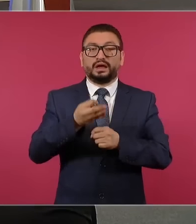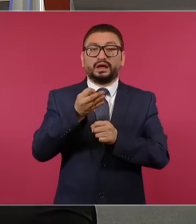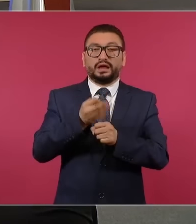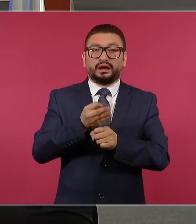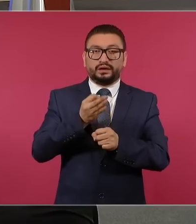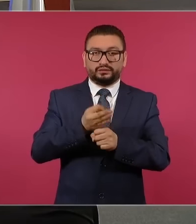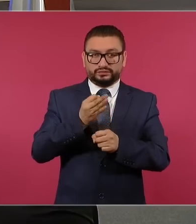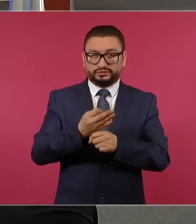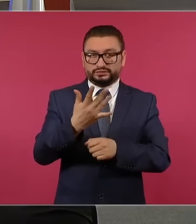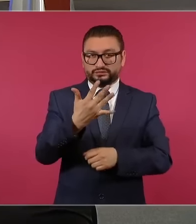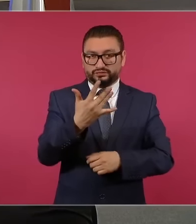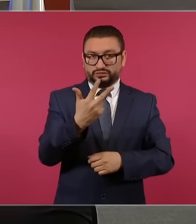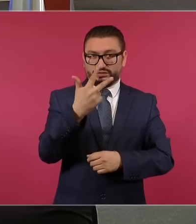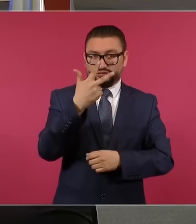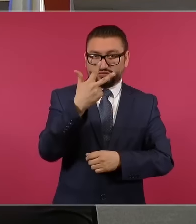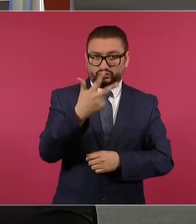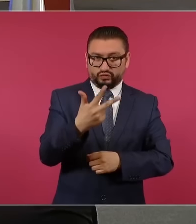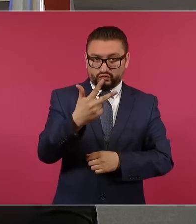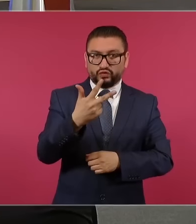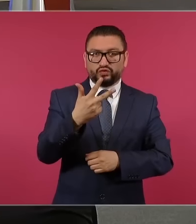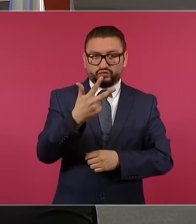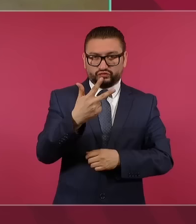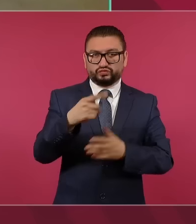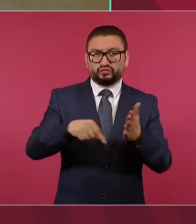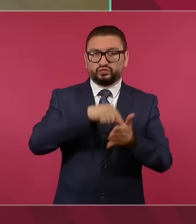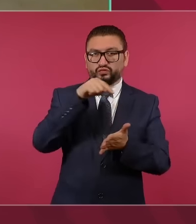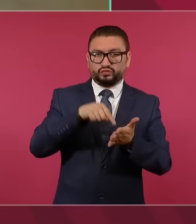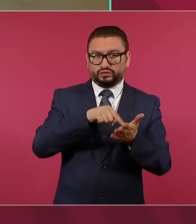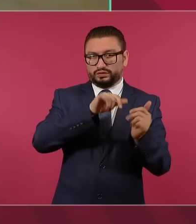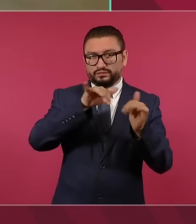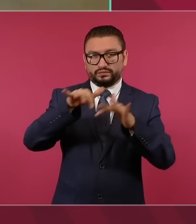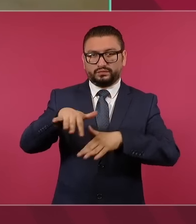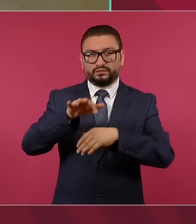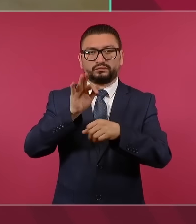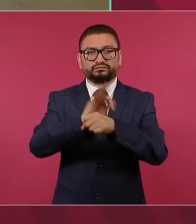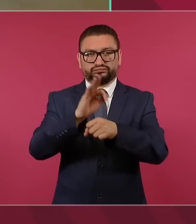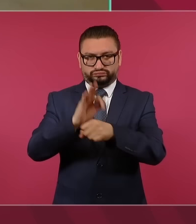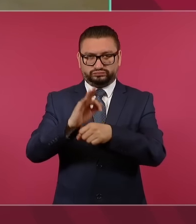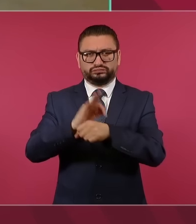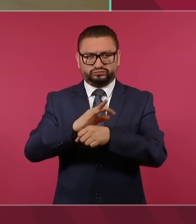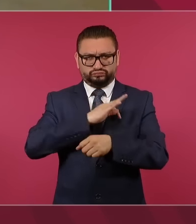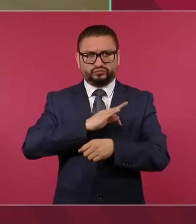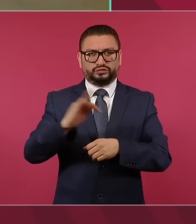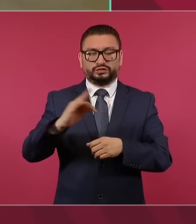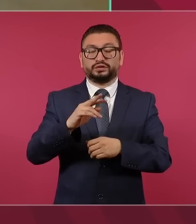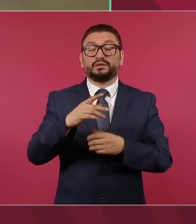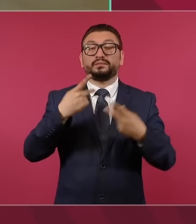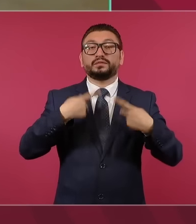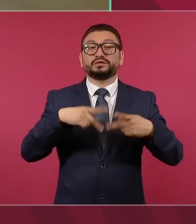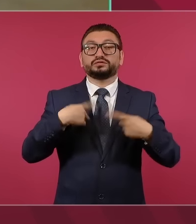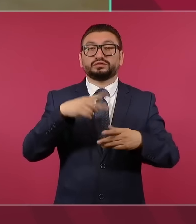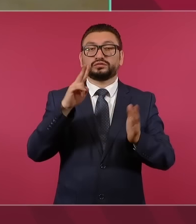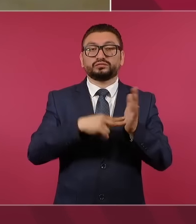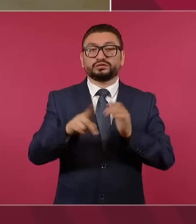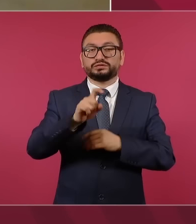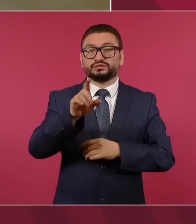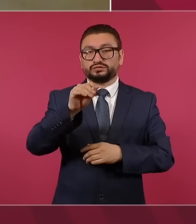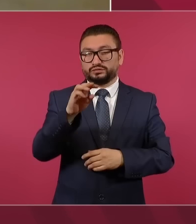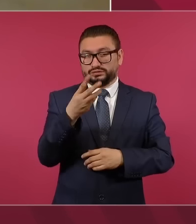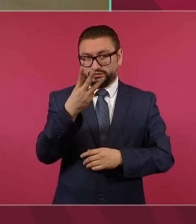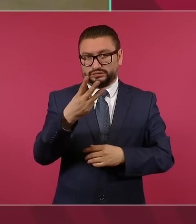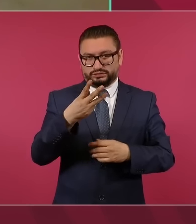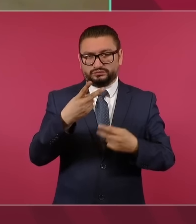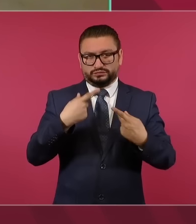momento 58 refugios temporales activos con 2193